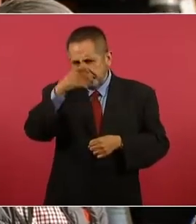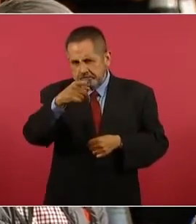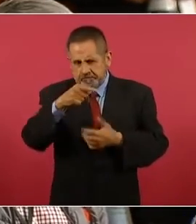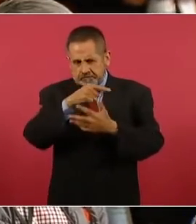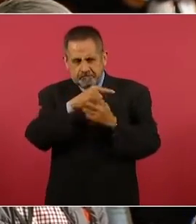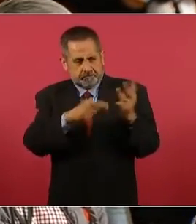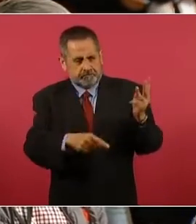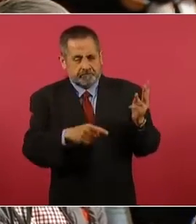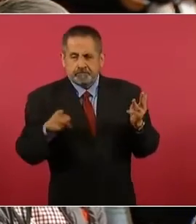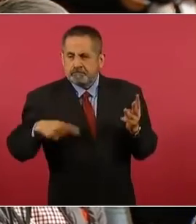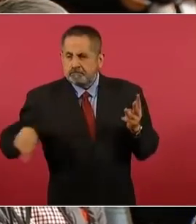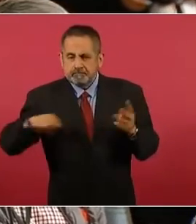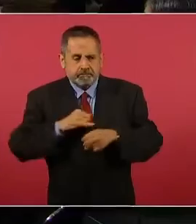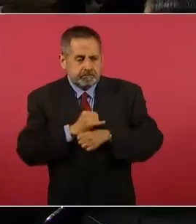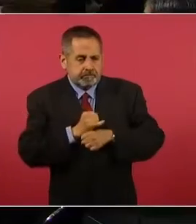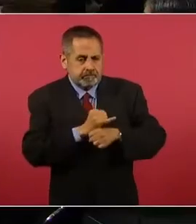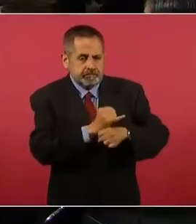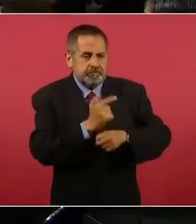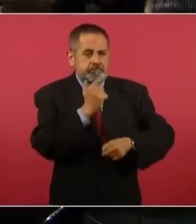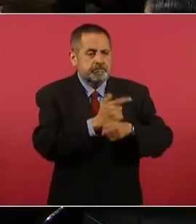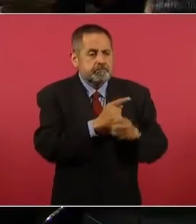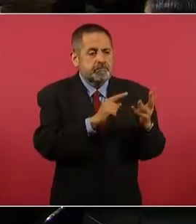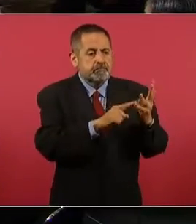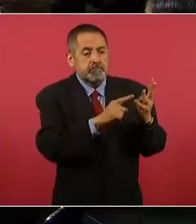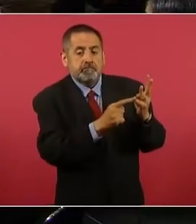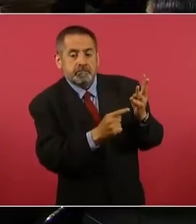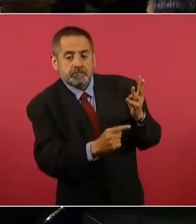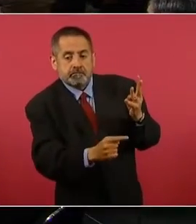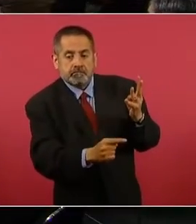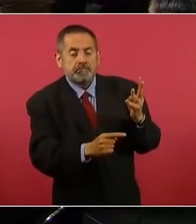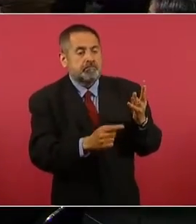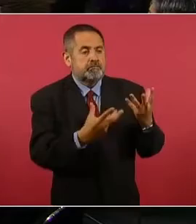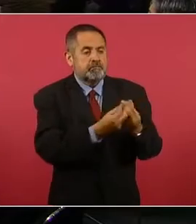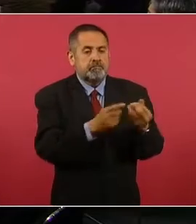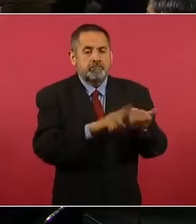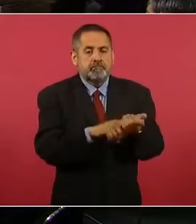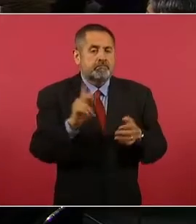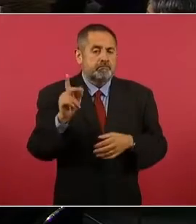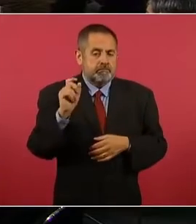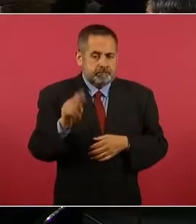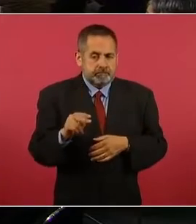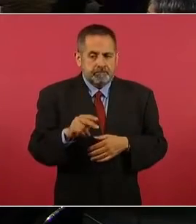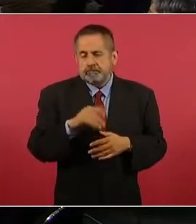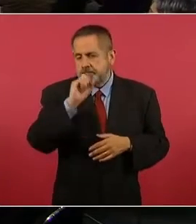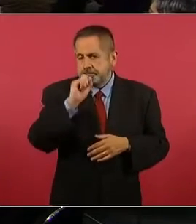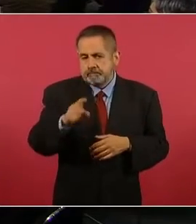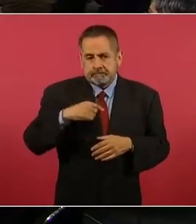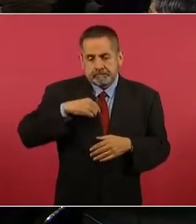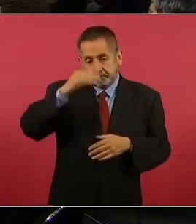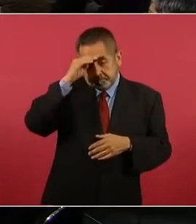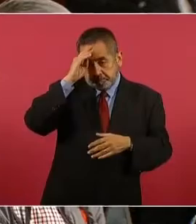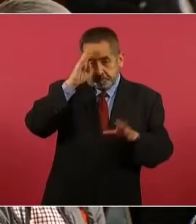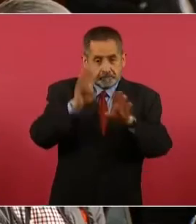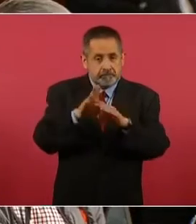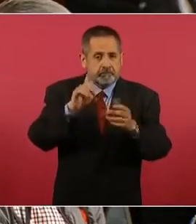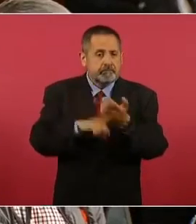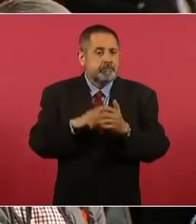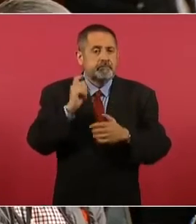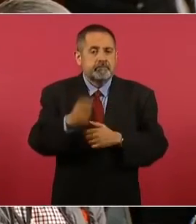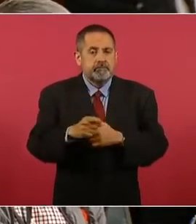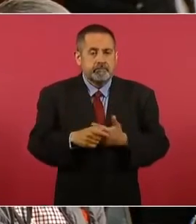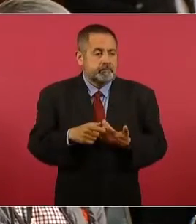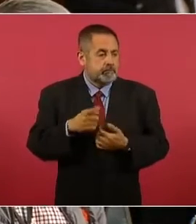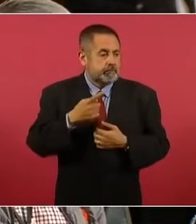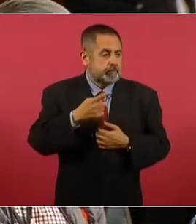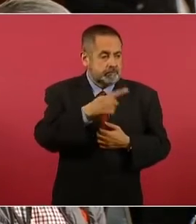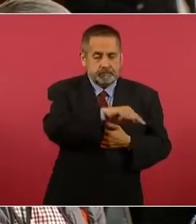de estas investigaciones que involucran a más políticos, sobre todo panistas, y también considerando que se trata de un asunto de